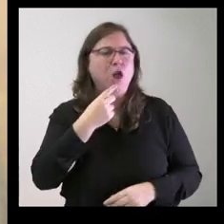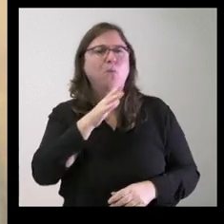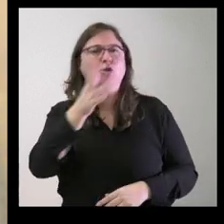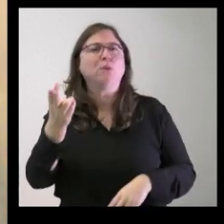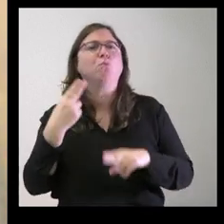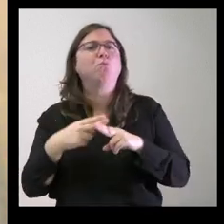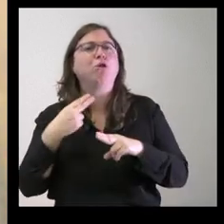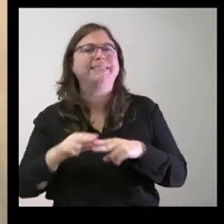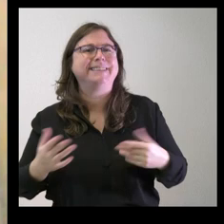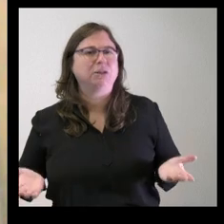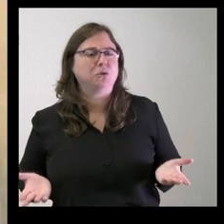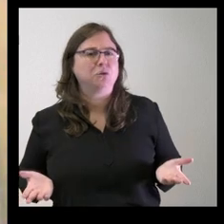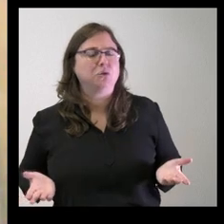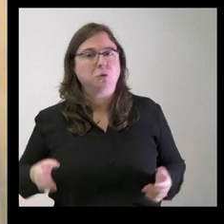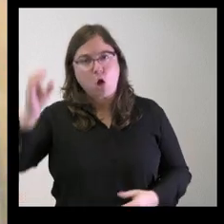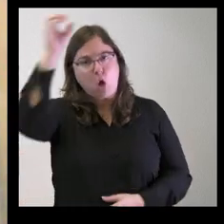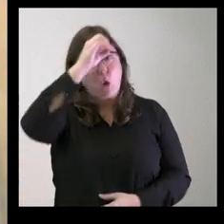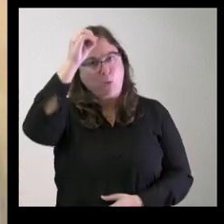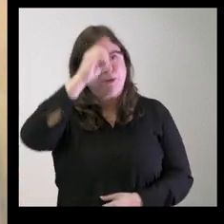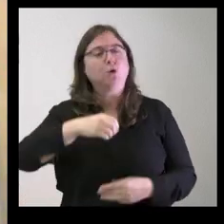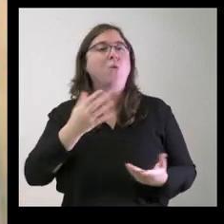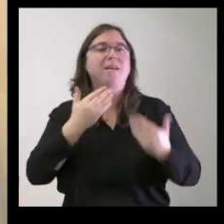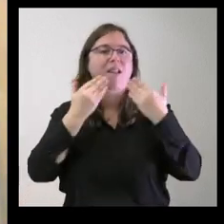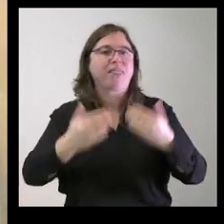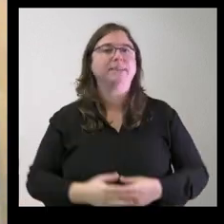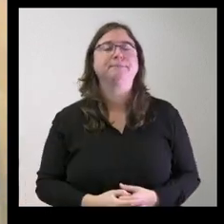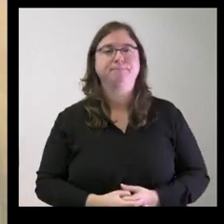no sé cuál es la opinión de la Junta sobre esto gracias